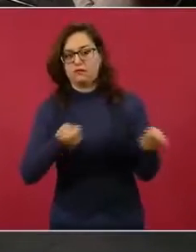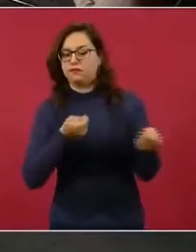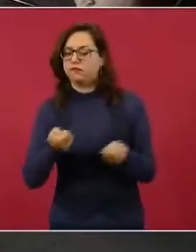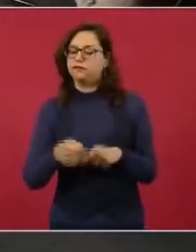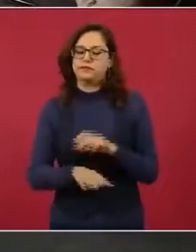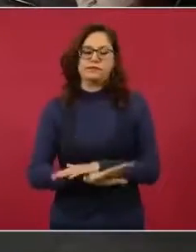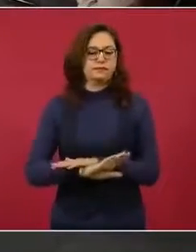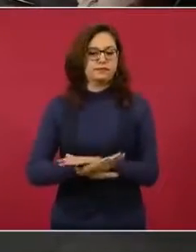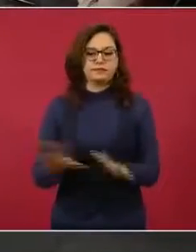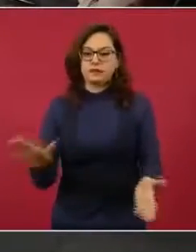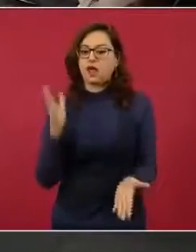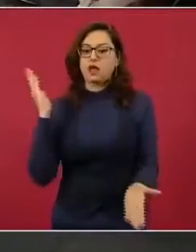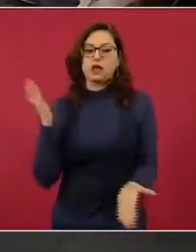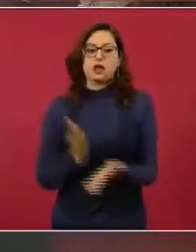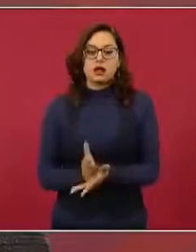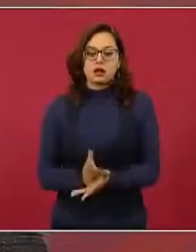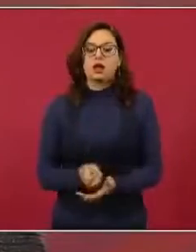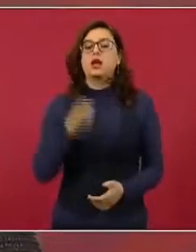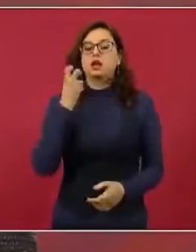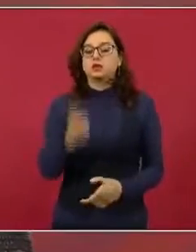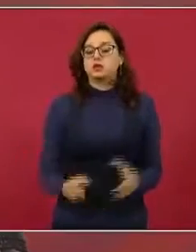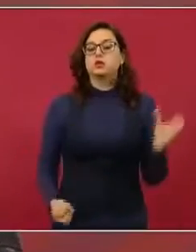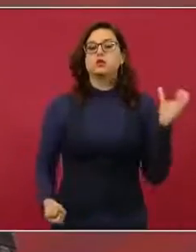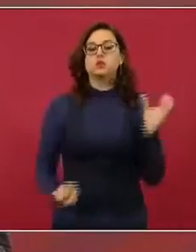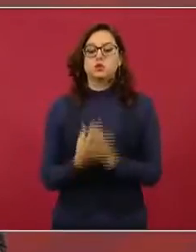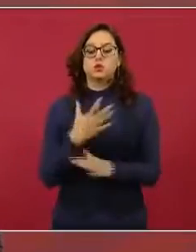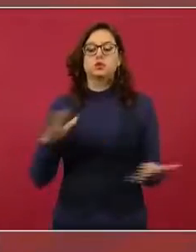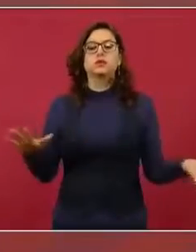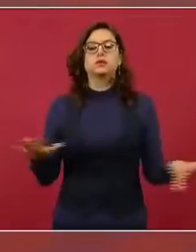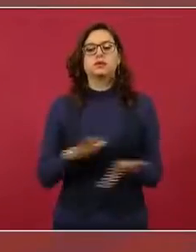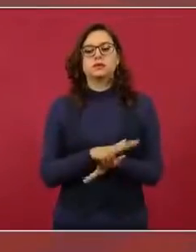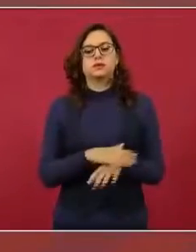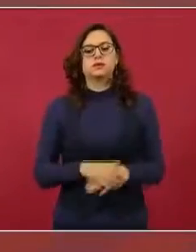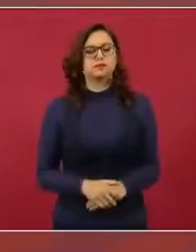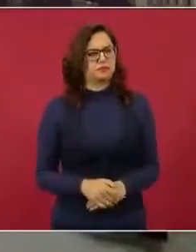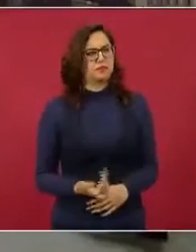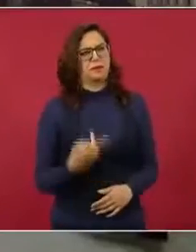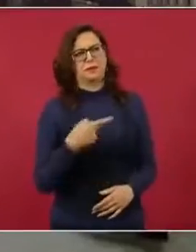importante, es parte del cambio. Pero con respecto al desfalco por 20 mil millones…